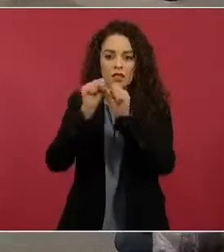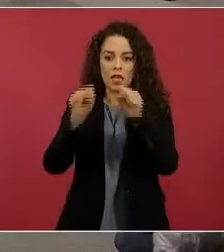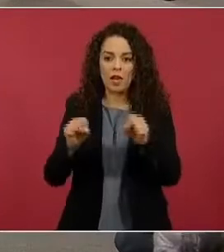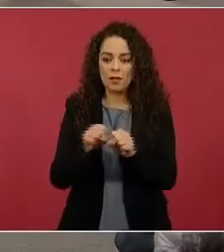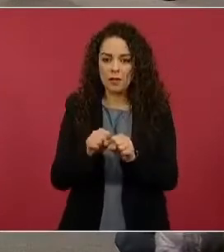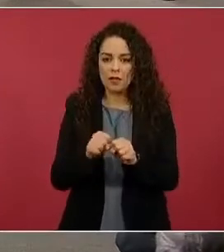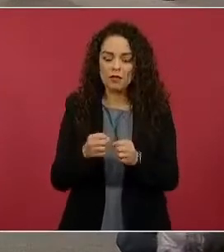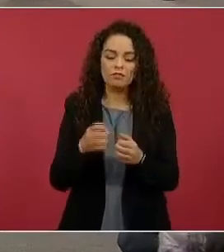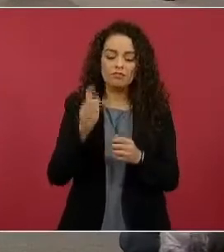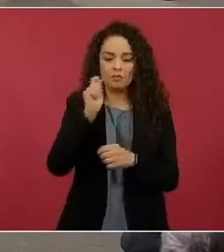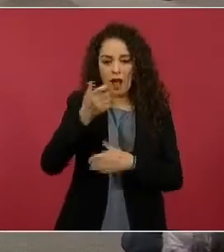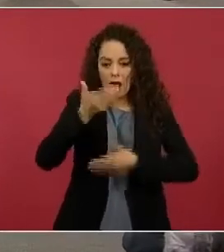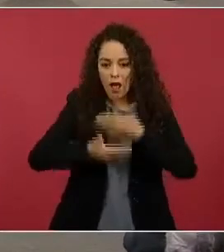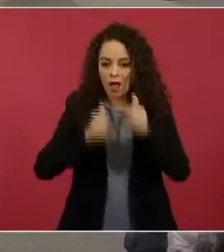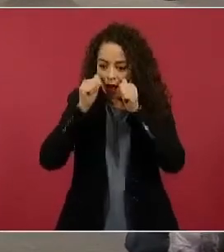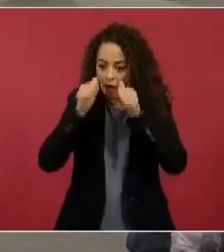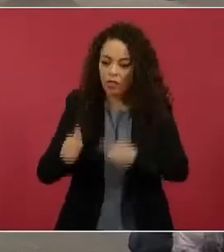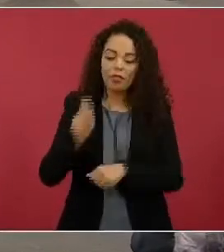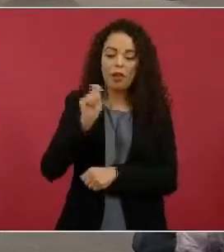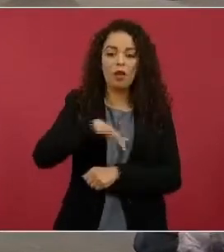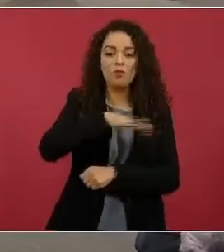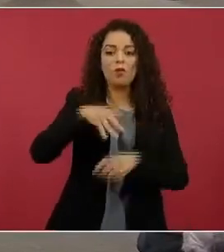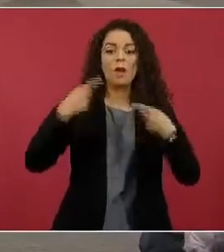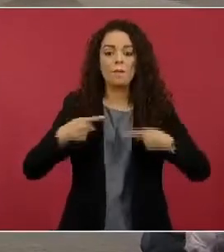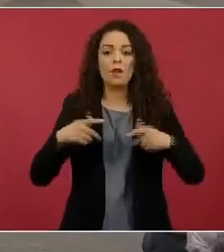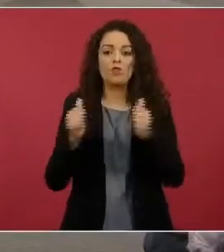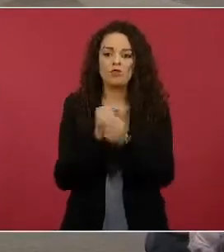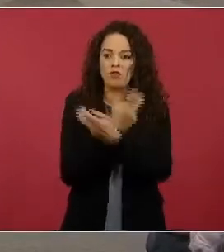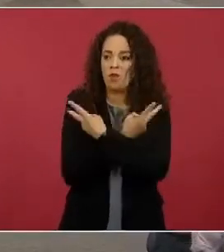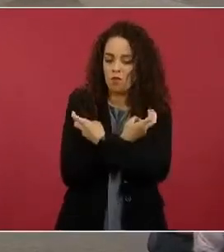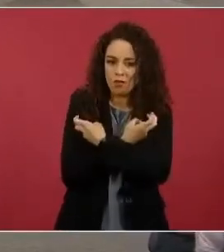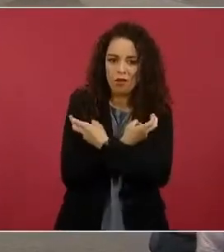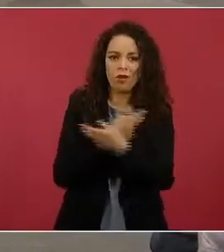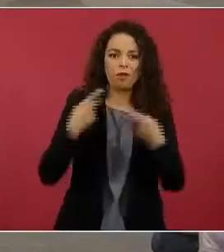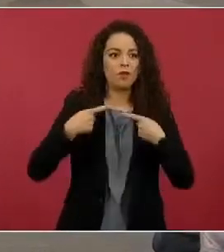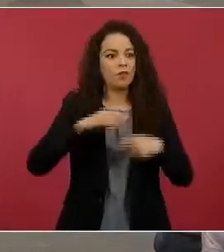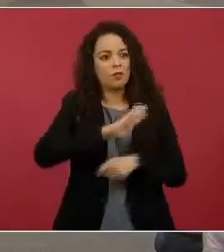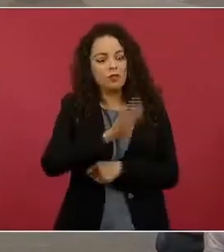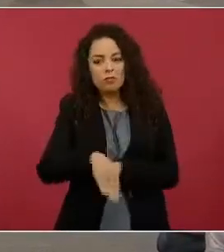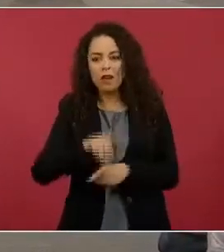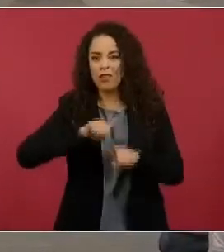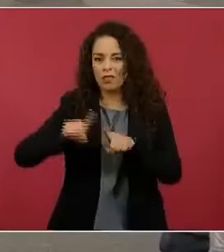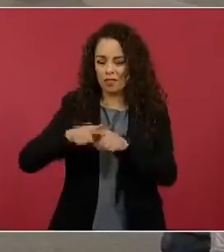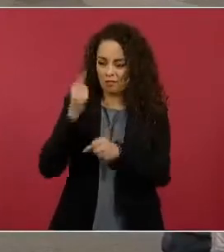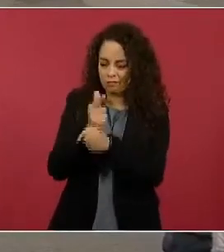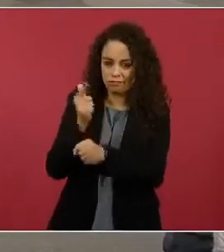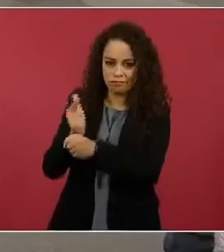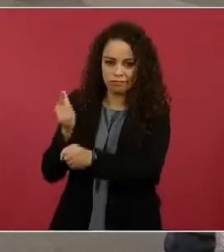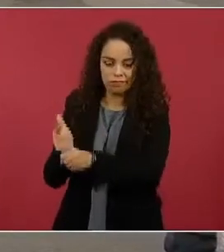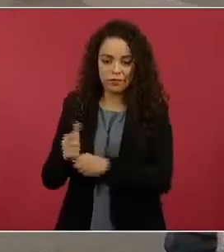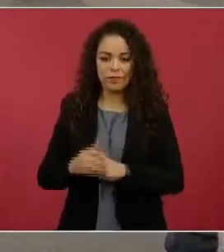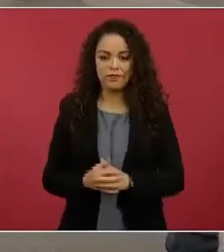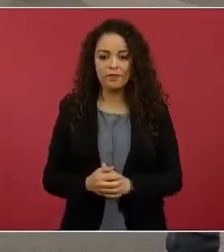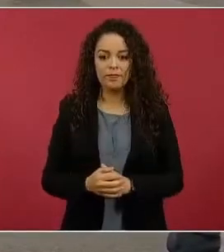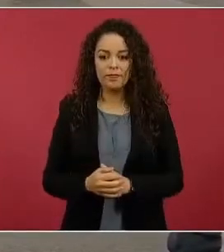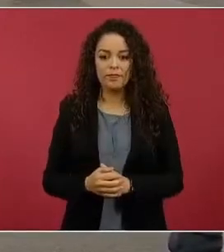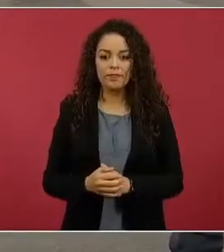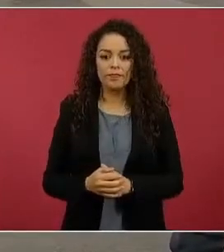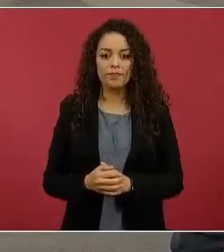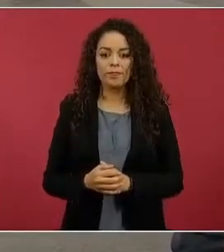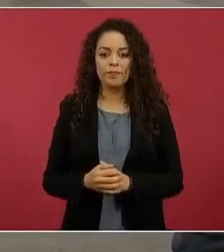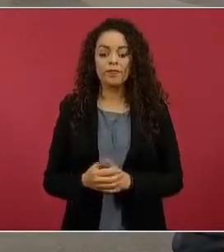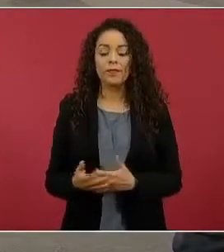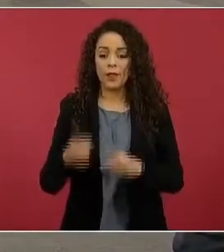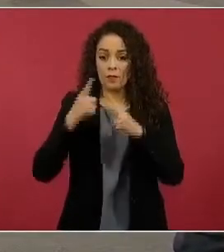estados o en las comisiones de búsqueda. A la fecha quiero señalar que, incluyendo los recursos asignados al presente